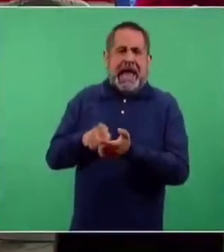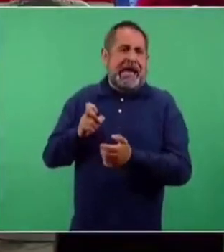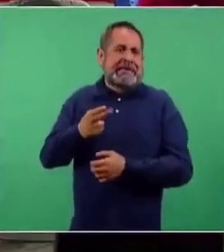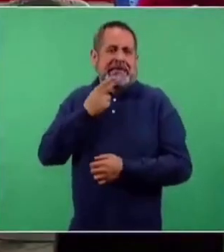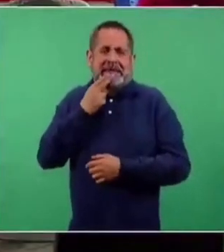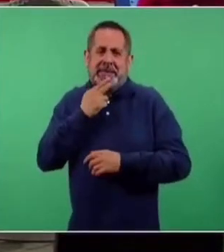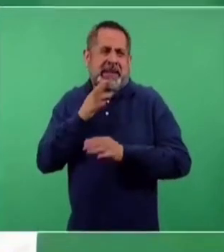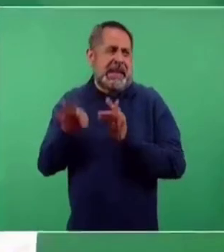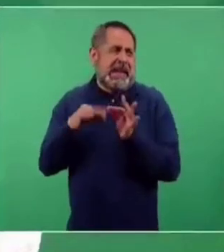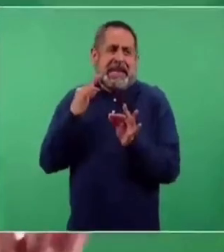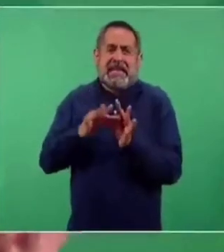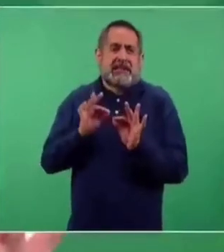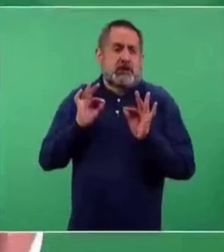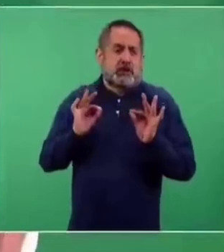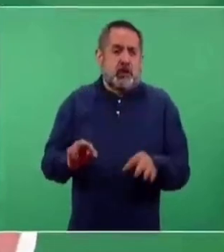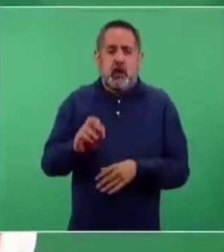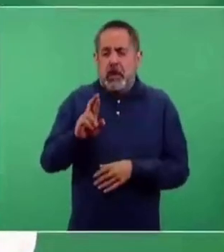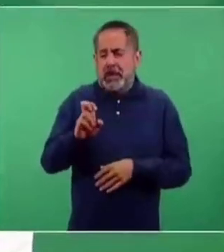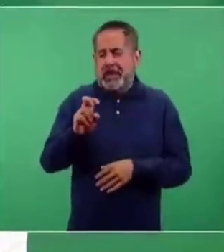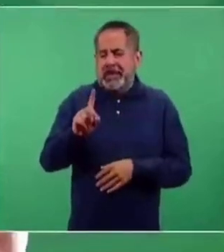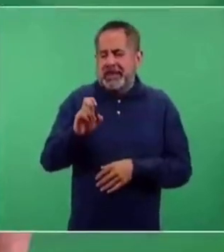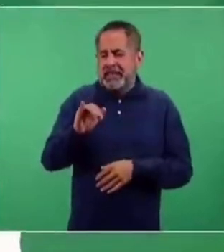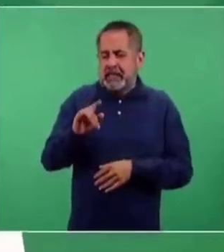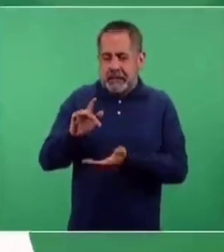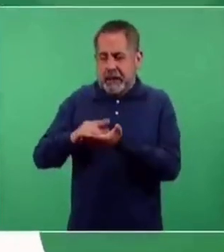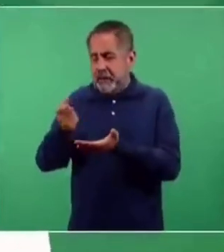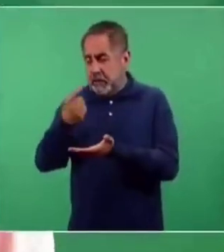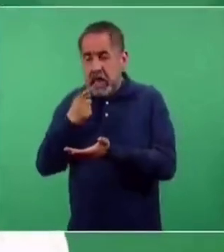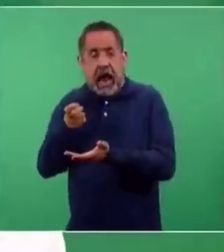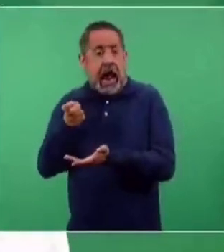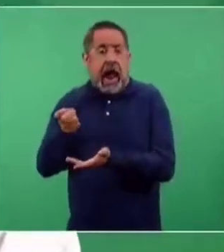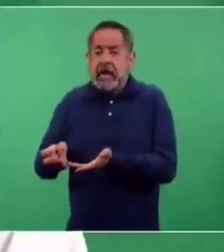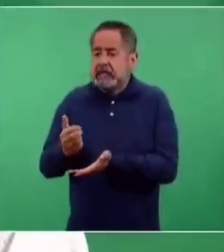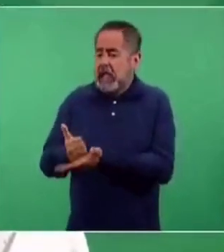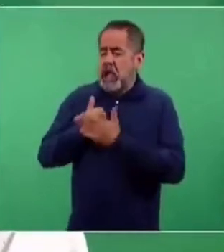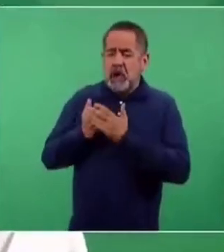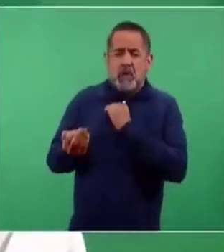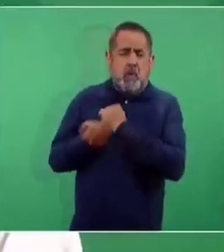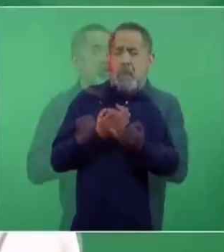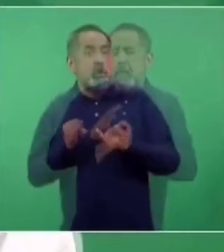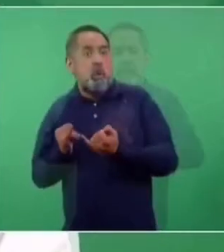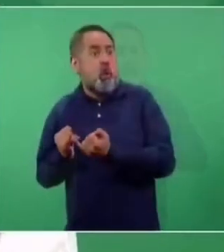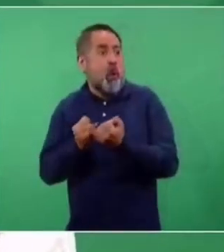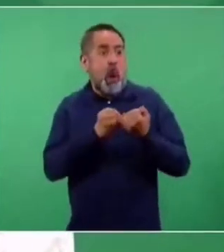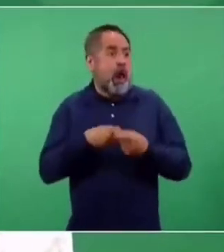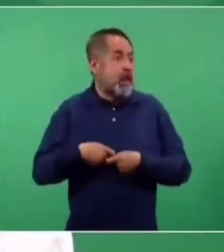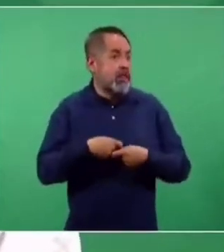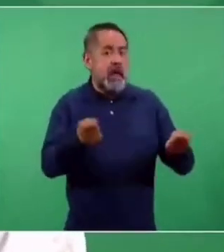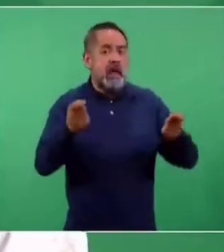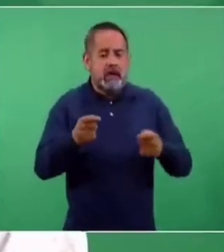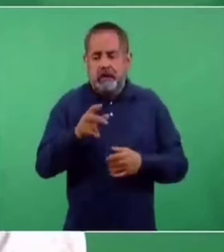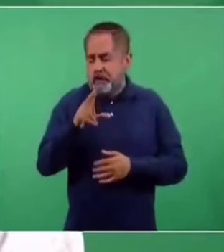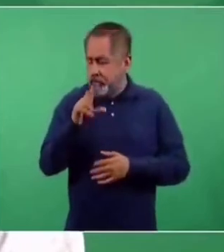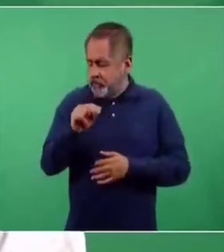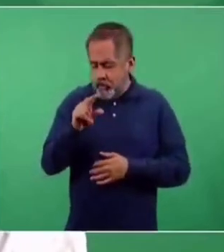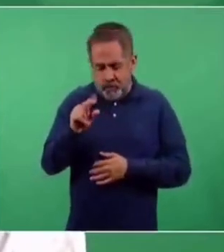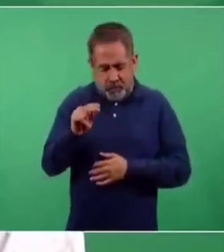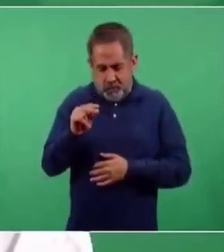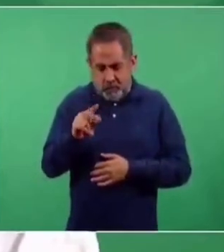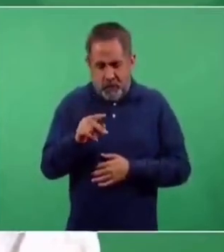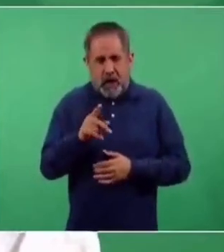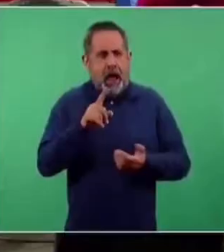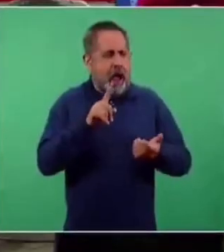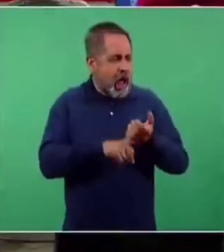y pensar que es la fórmula mágica que debe ser usada en todos los pacientes. Sé que varios medios de comunicación,